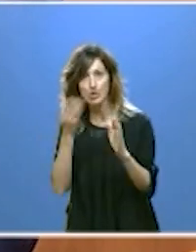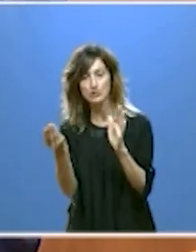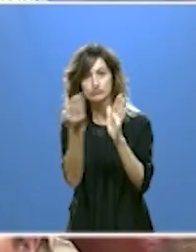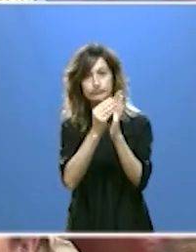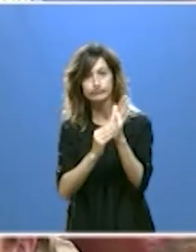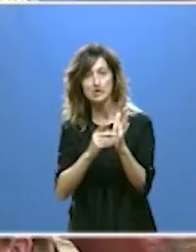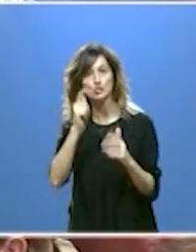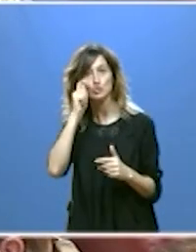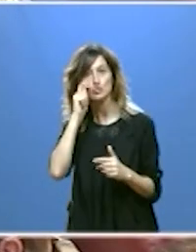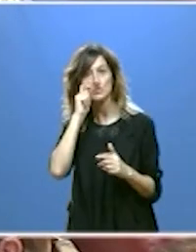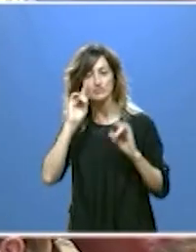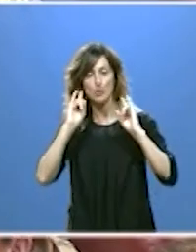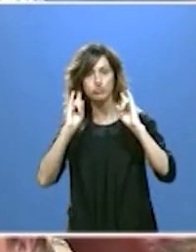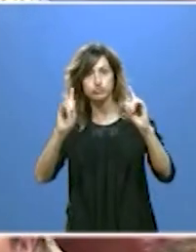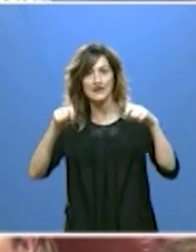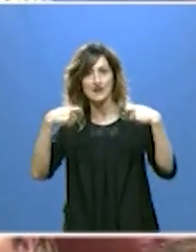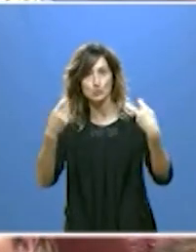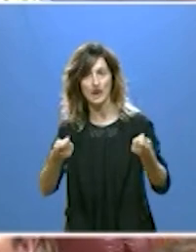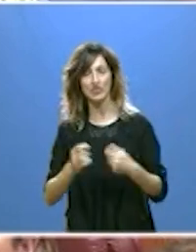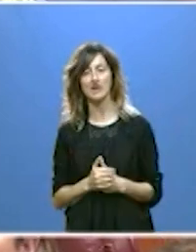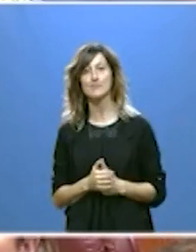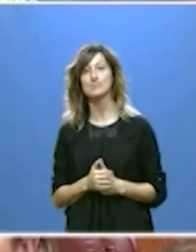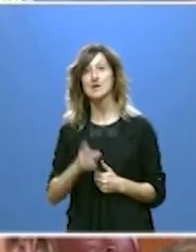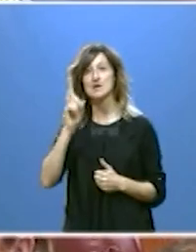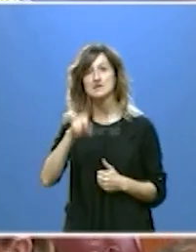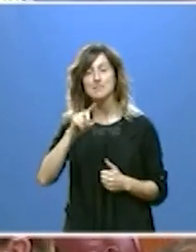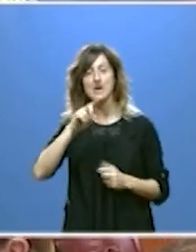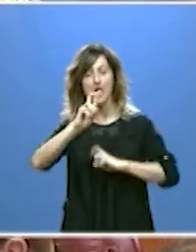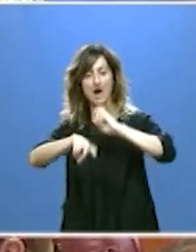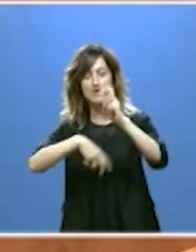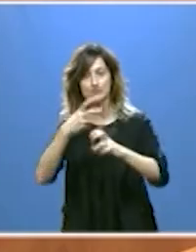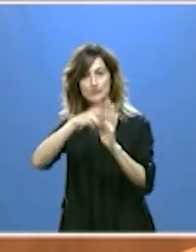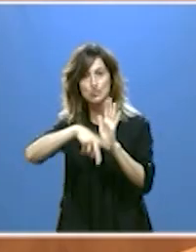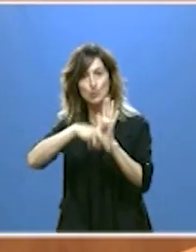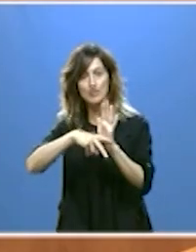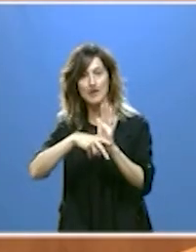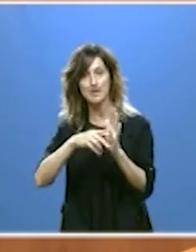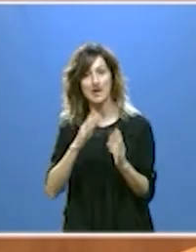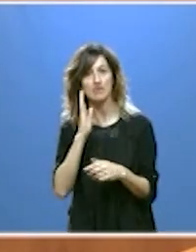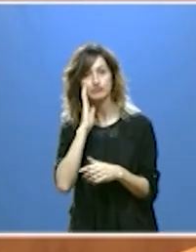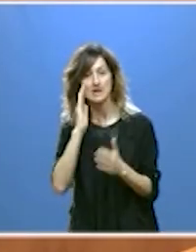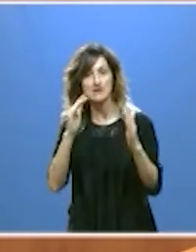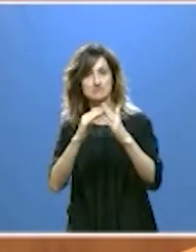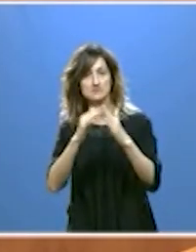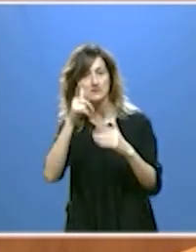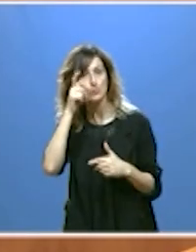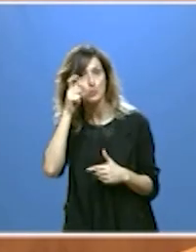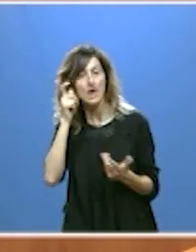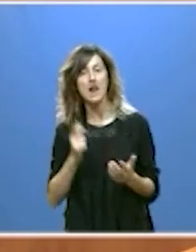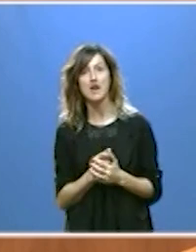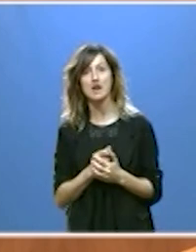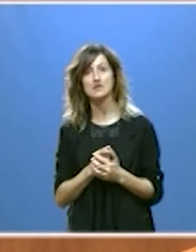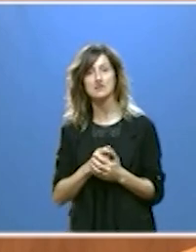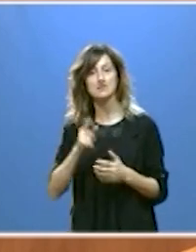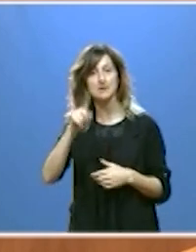el turismo de naturaleza. También vamos a actualizar la normativa sobre alojamientos de turismo rural la intermediación